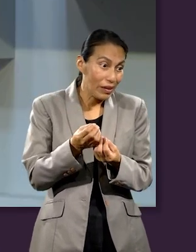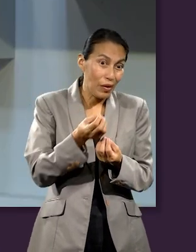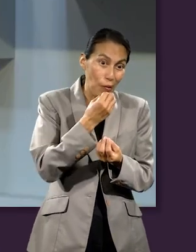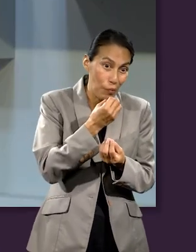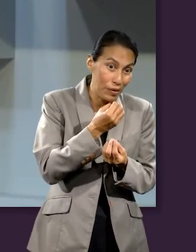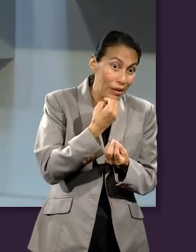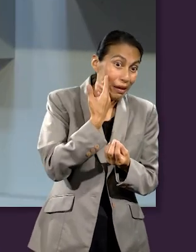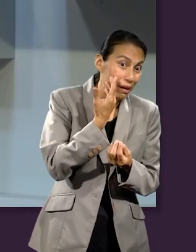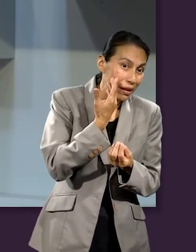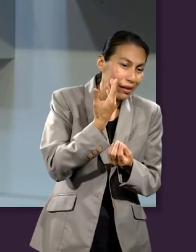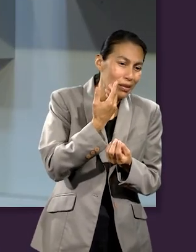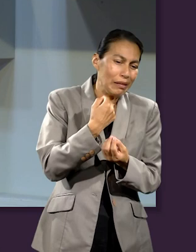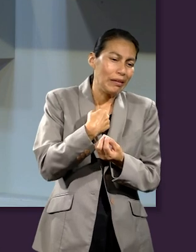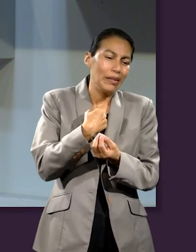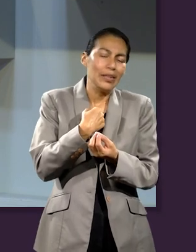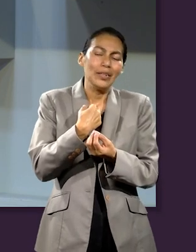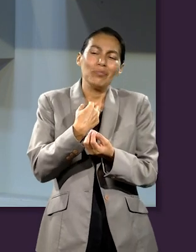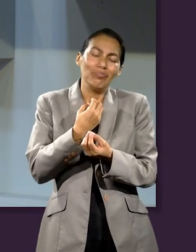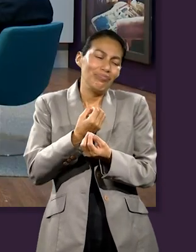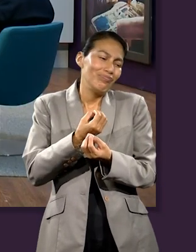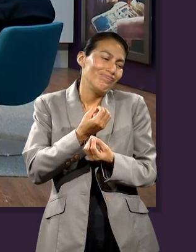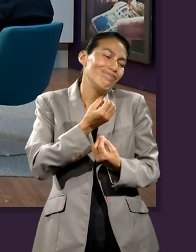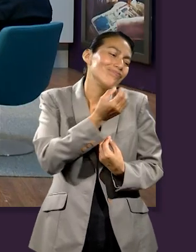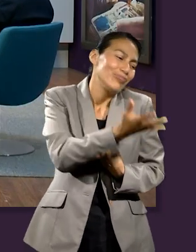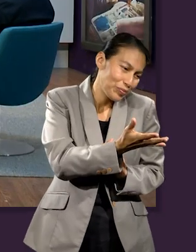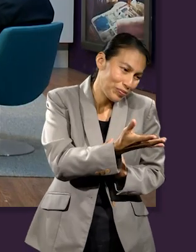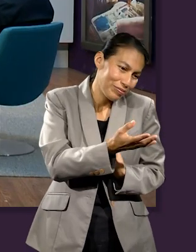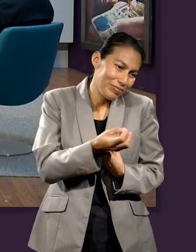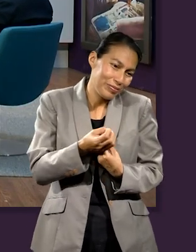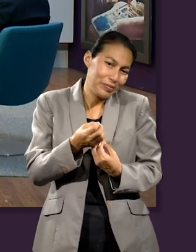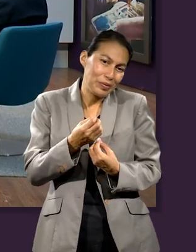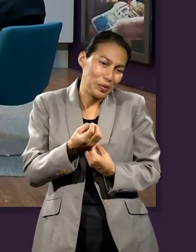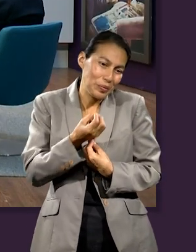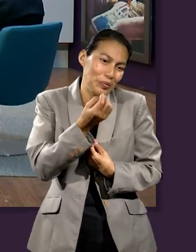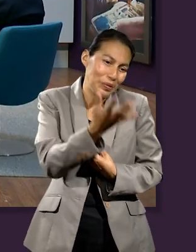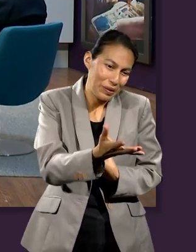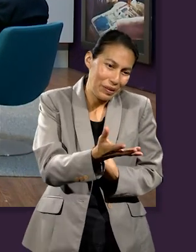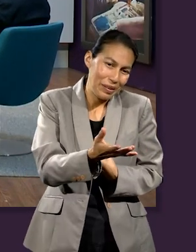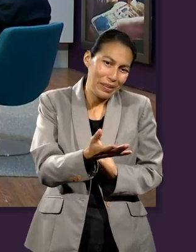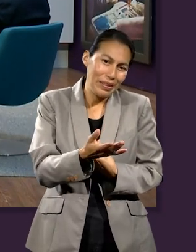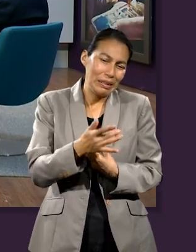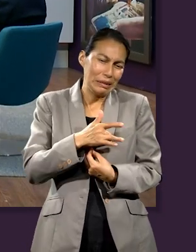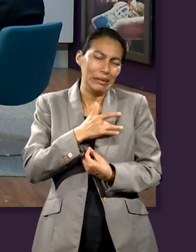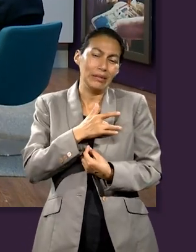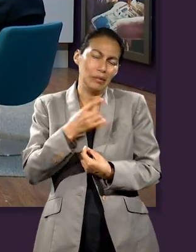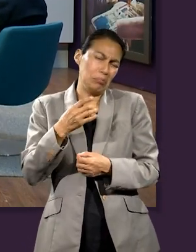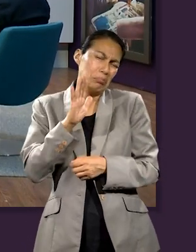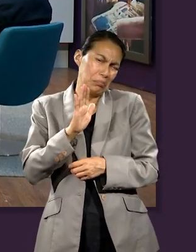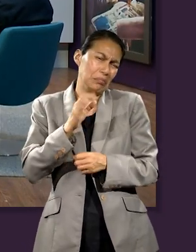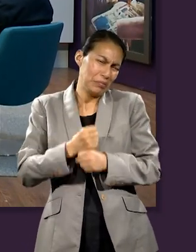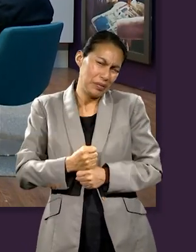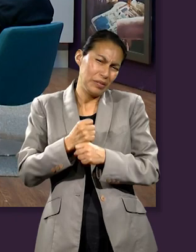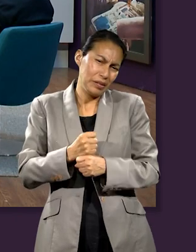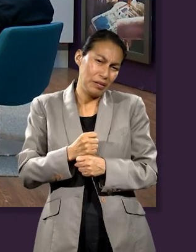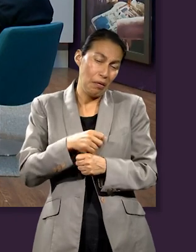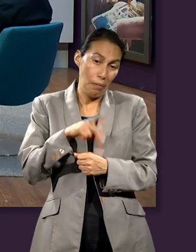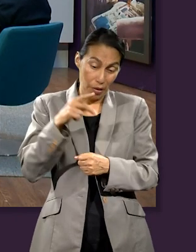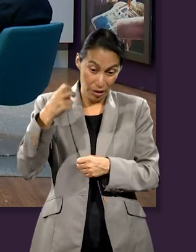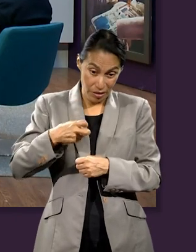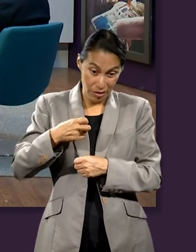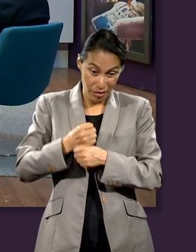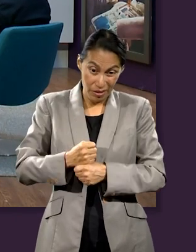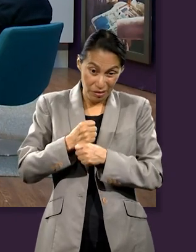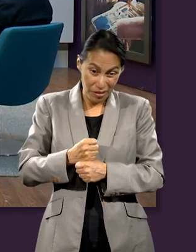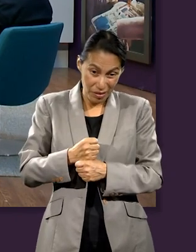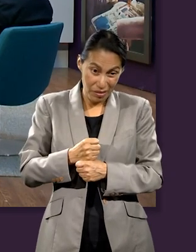cosa que tú quieres comer y lo compartes, ¿no? Haces ese sacrificio. Te desprendes. Te desprendes, te desprendes. Haces